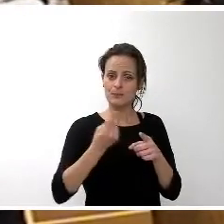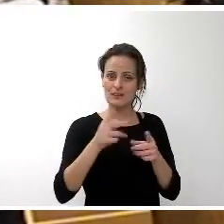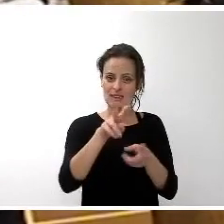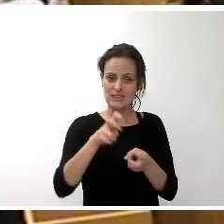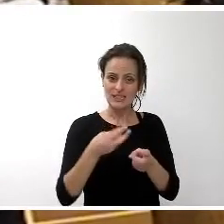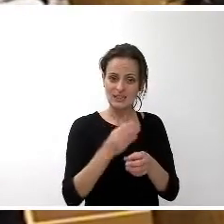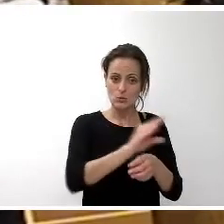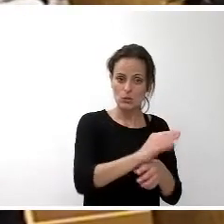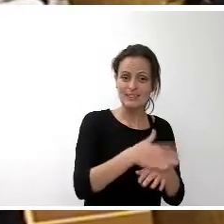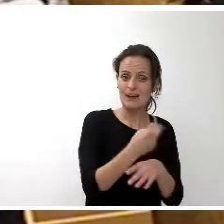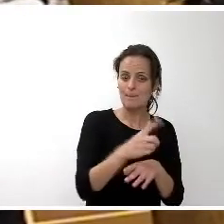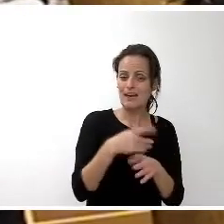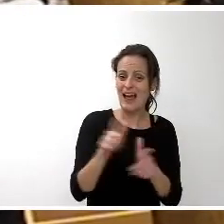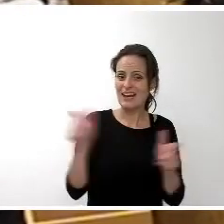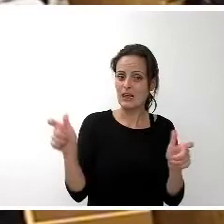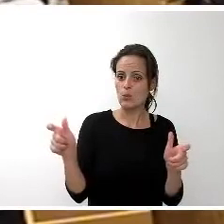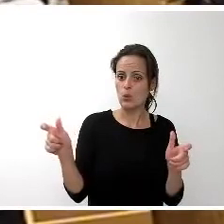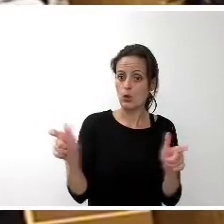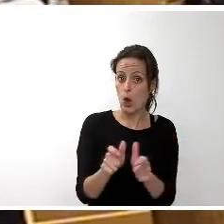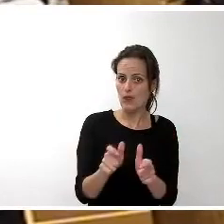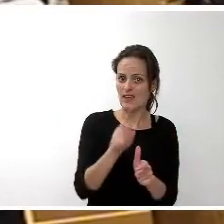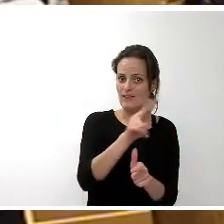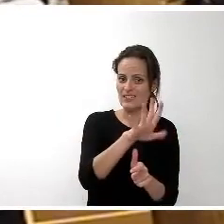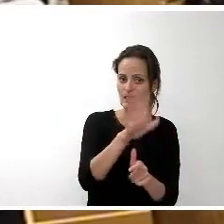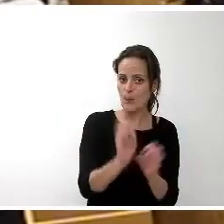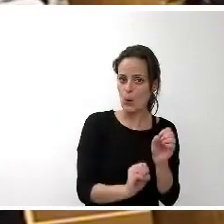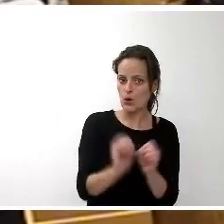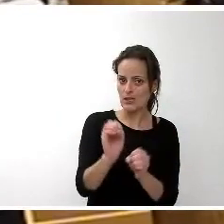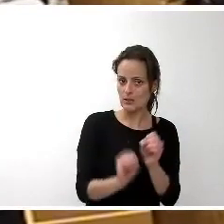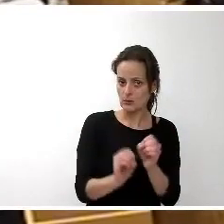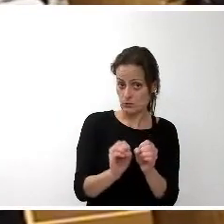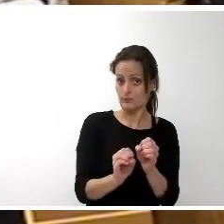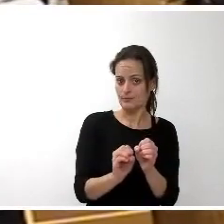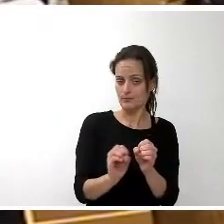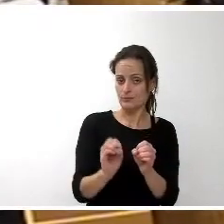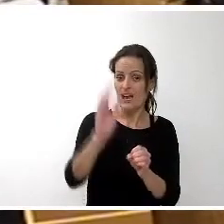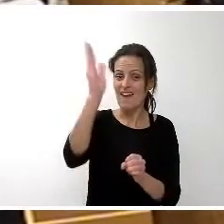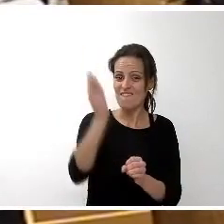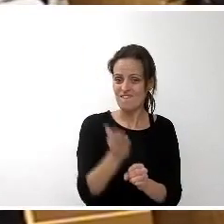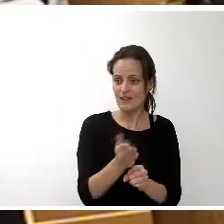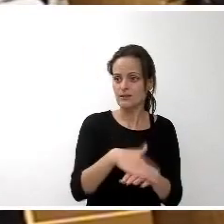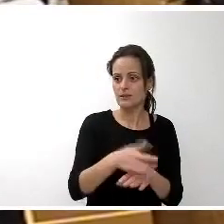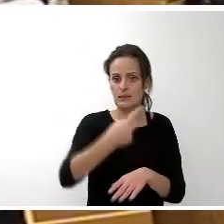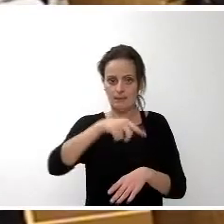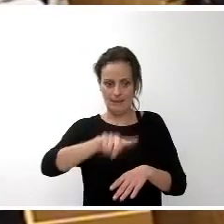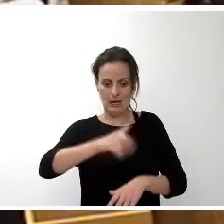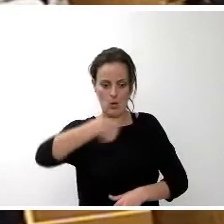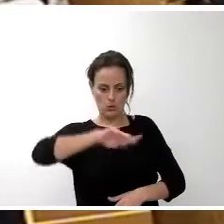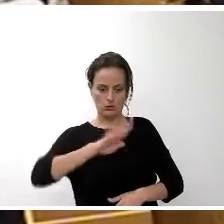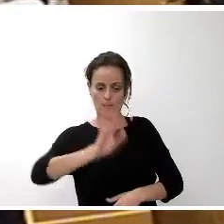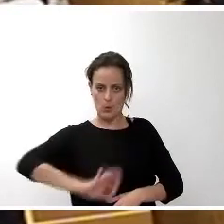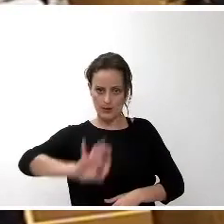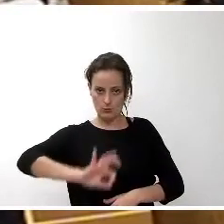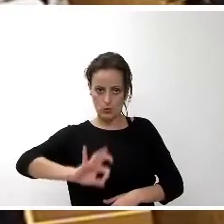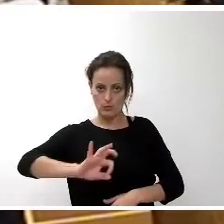reducción del 25% se aplique a los ingresos de los grupos políticos entre ellos por supuesto el nuestro el de Podemos pero la